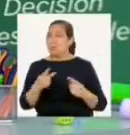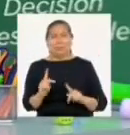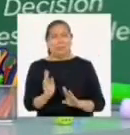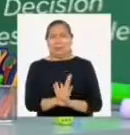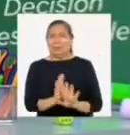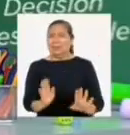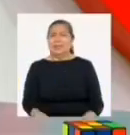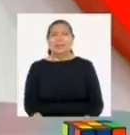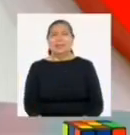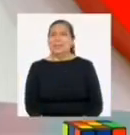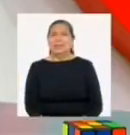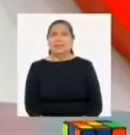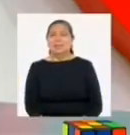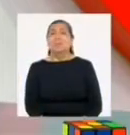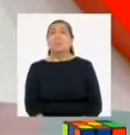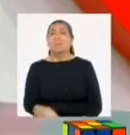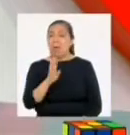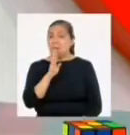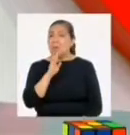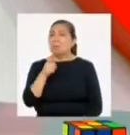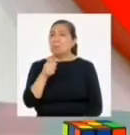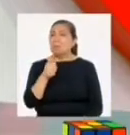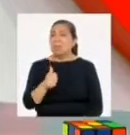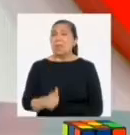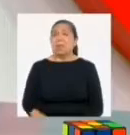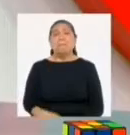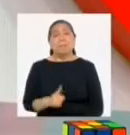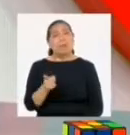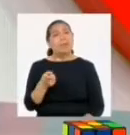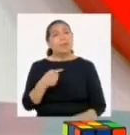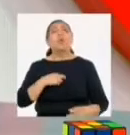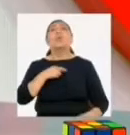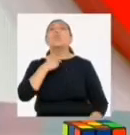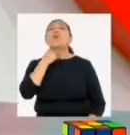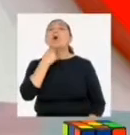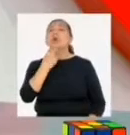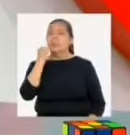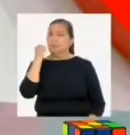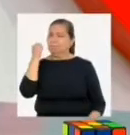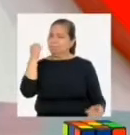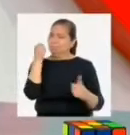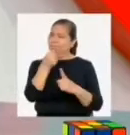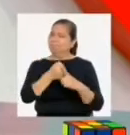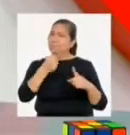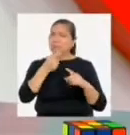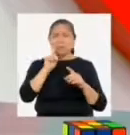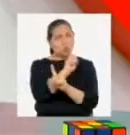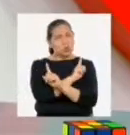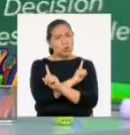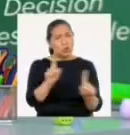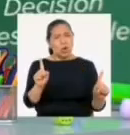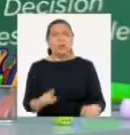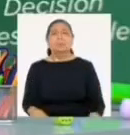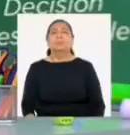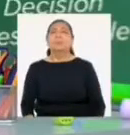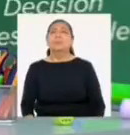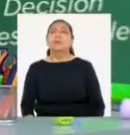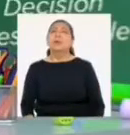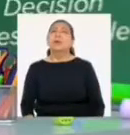no permitiríamos la violencia. Muy bien dicho, Jonathan. Siempre debemos alzar nuestras voces frente a todo tipo de violencia.